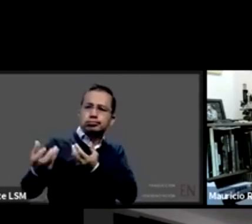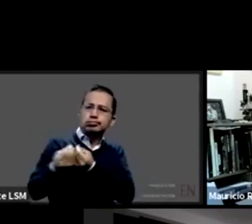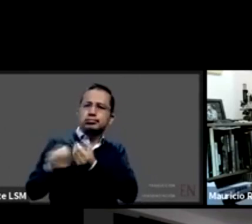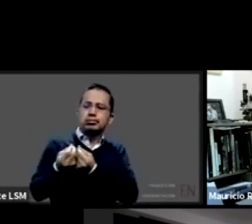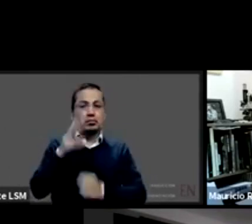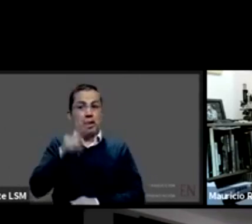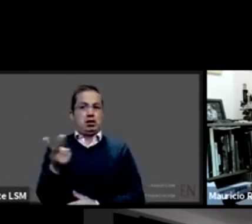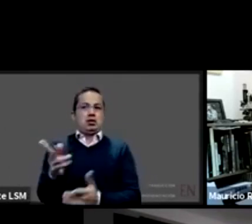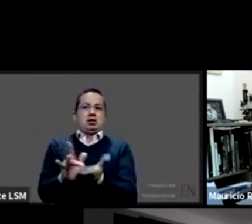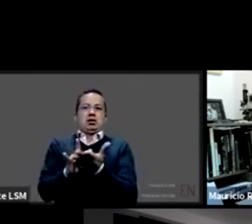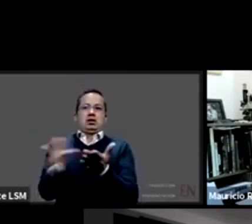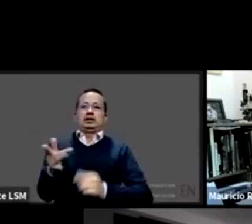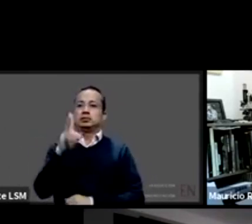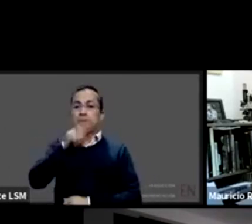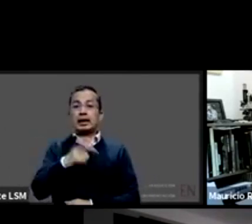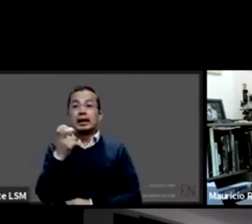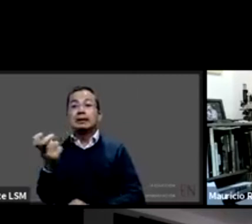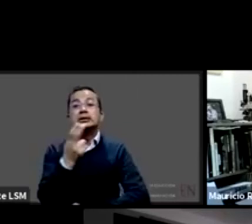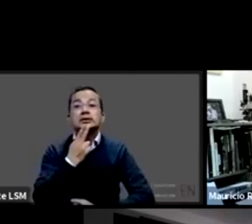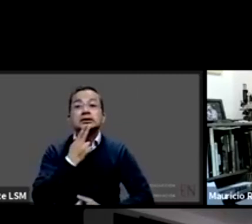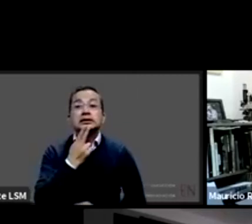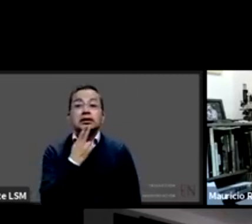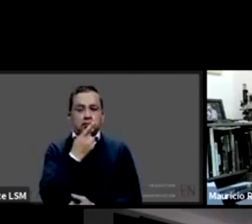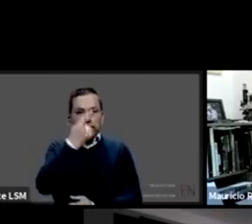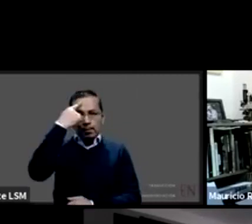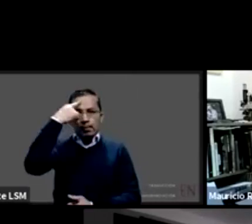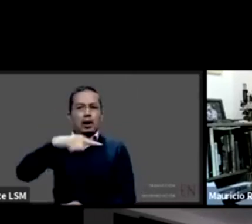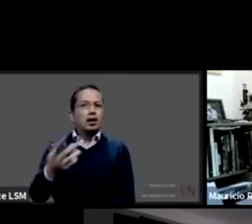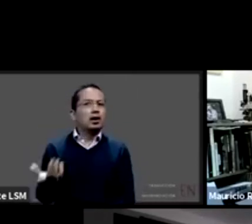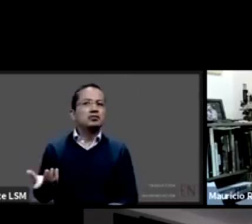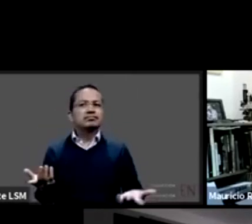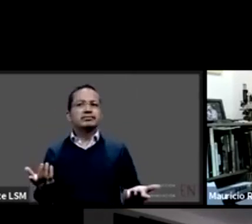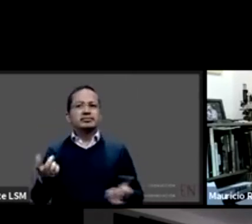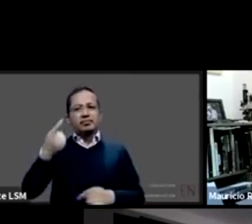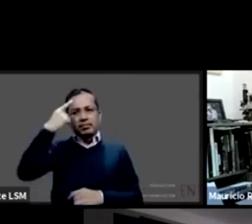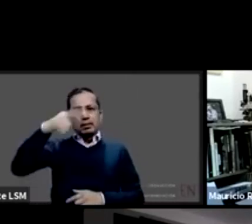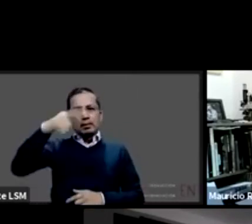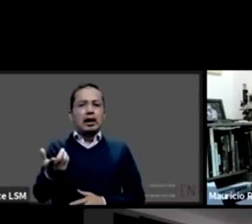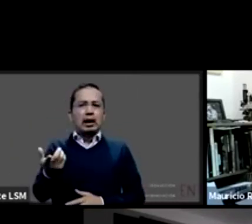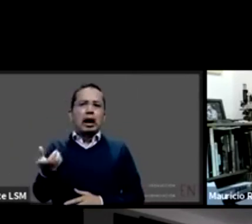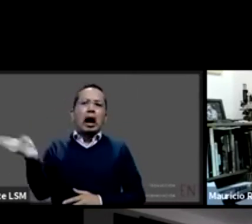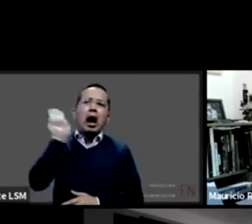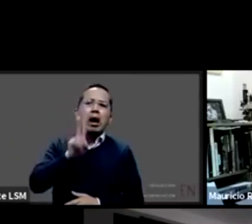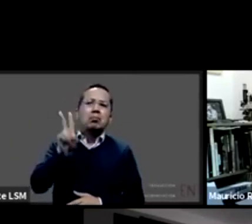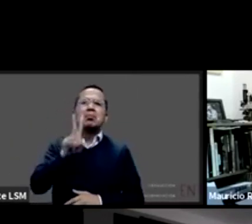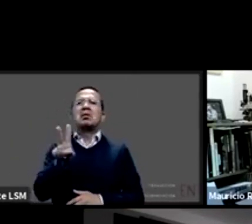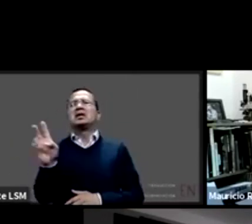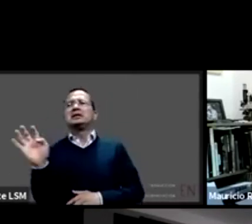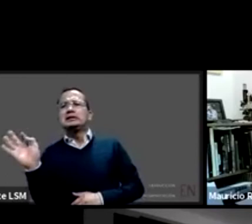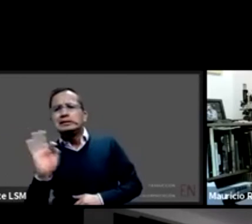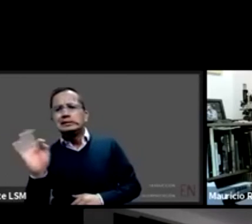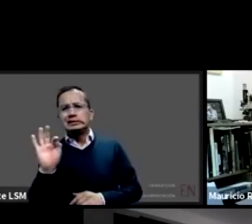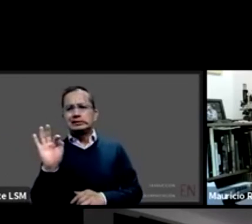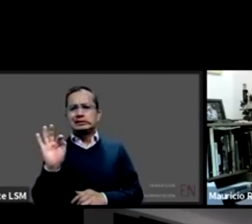una buena vía para para ver si la visita si la visita a